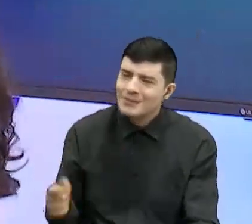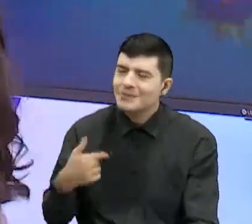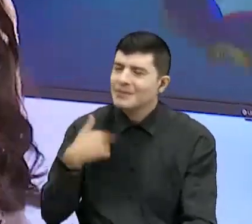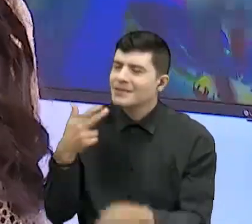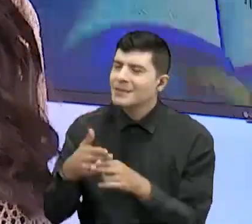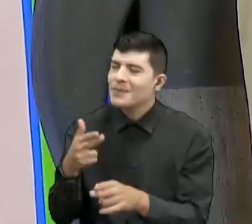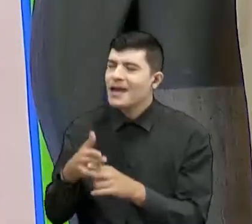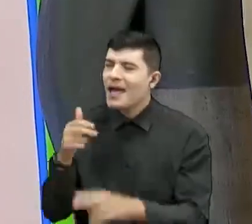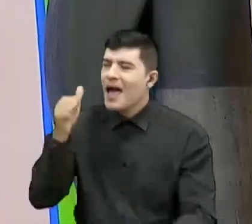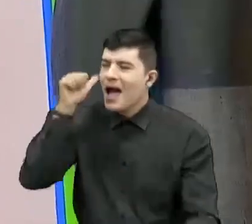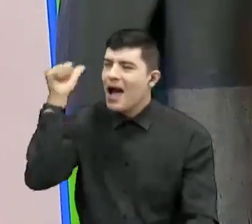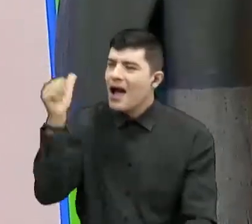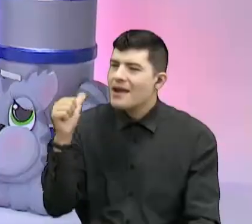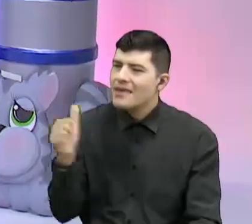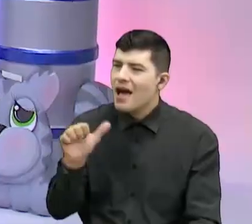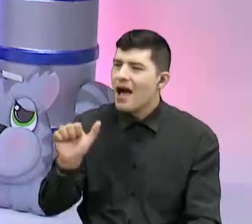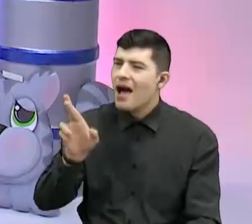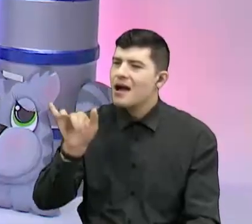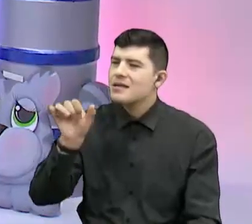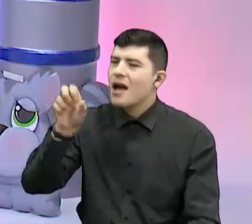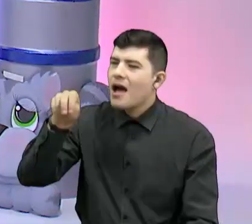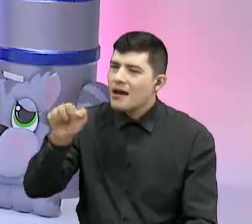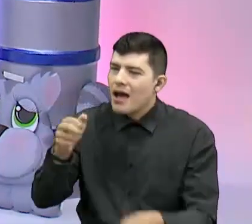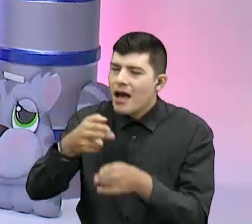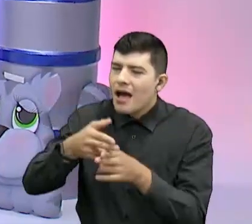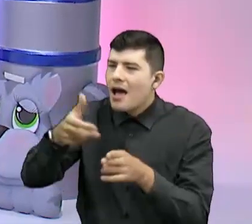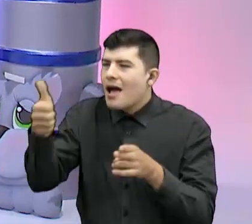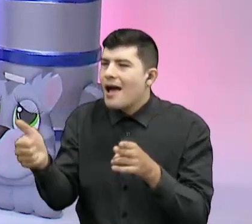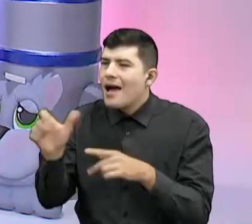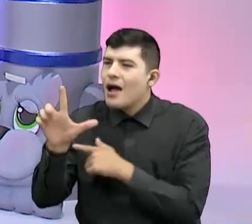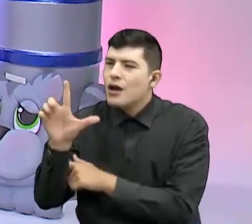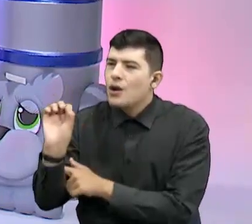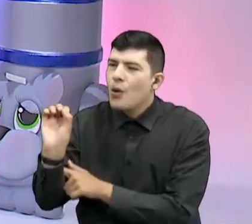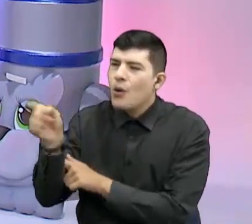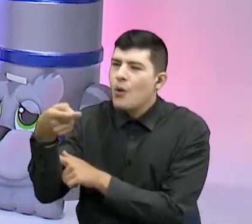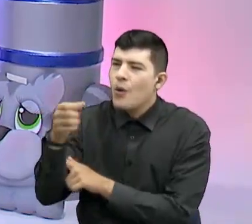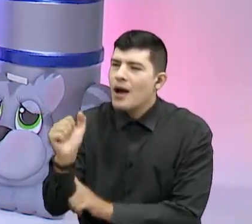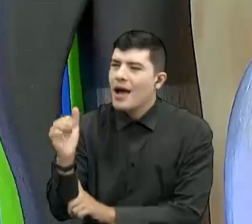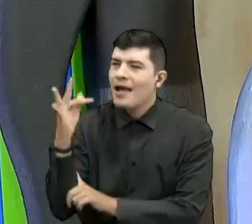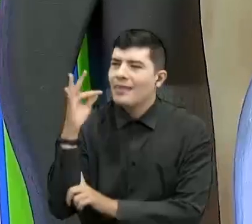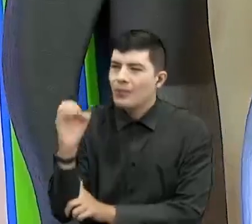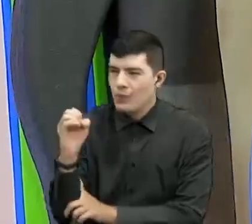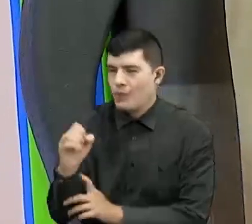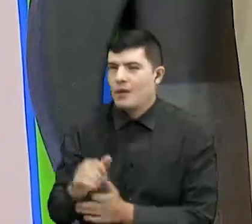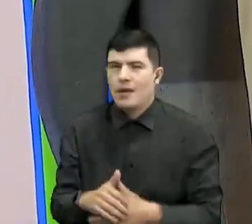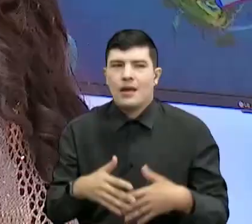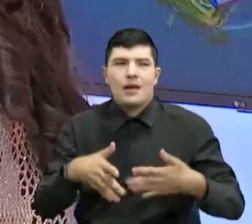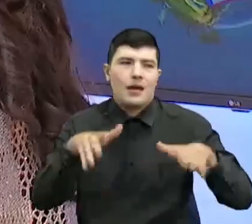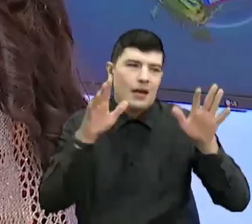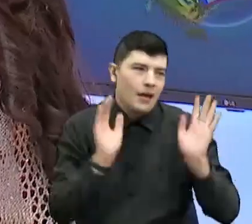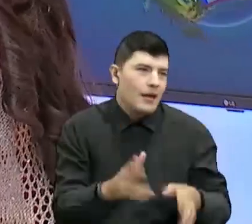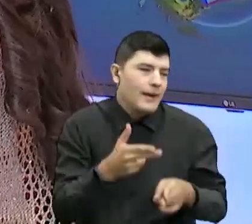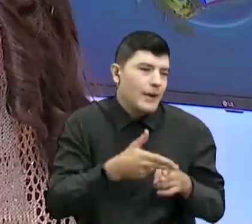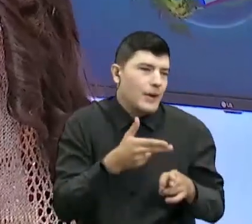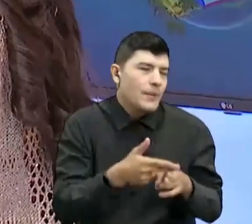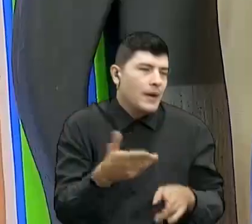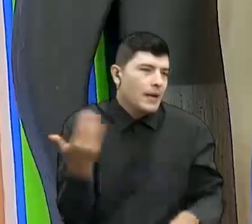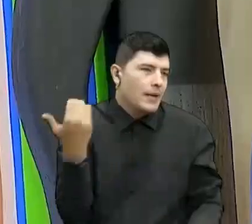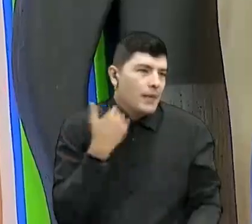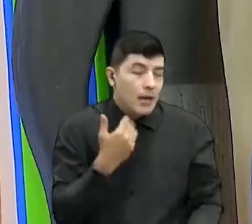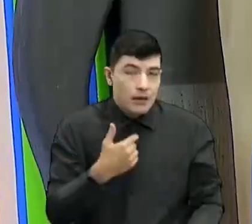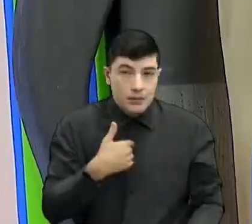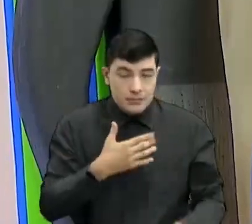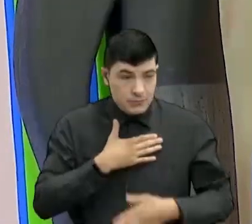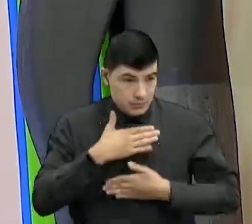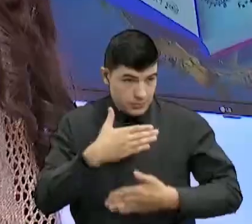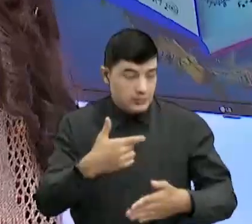gato, es mi apellido. Carachas, me pasaron mal el nombre entonces, a la. Mucho gusto, doctor P. Doctor,